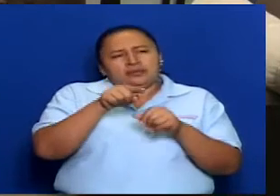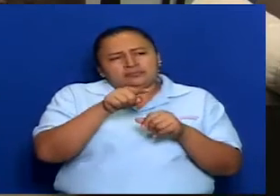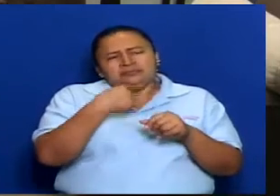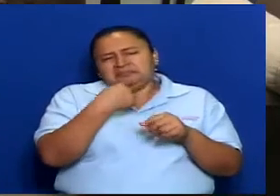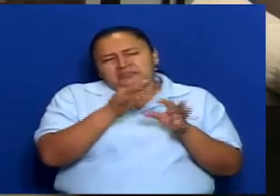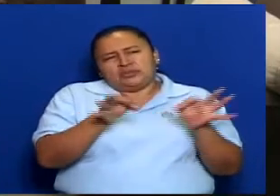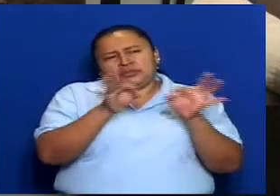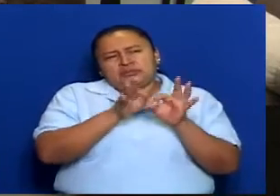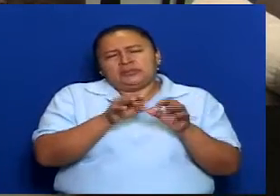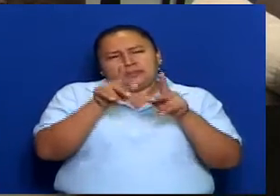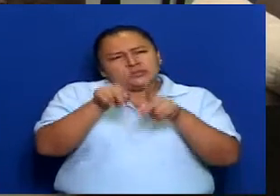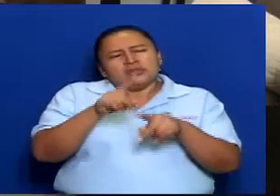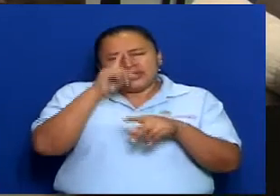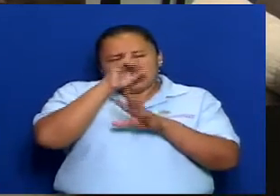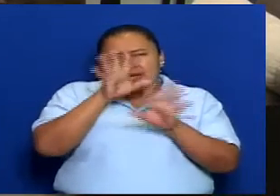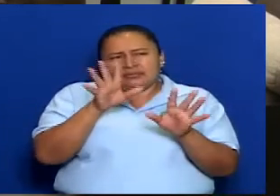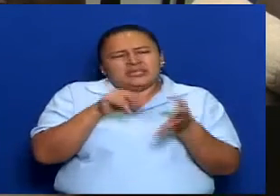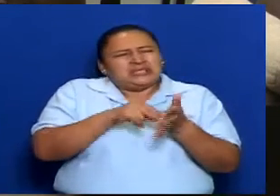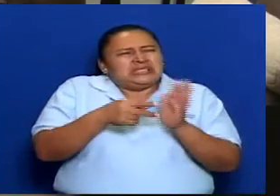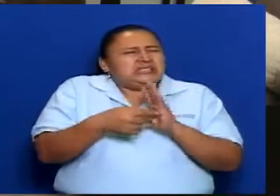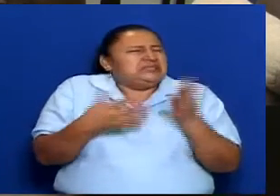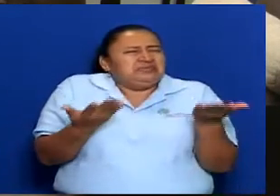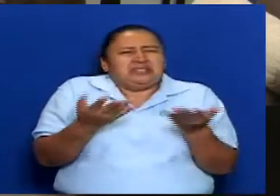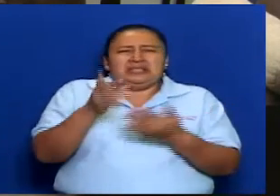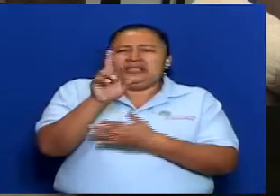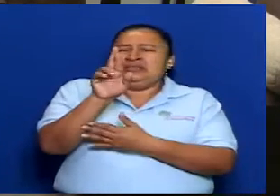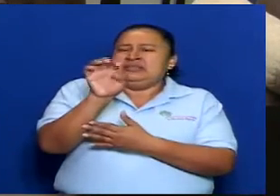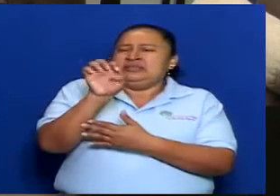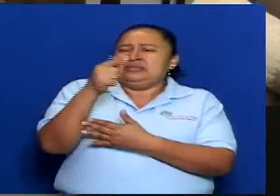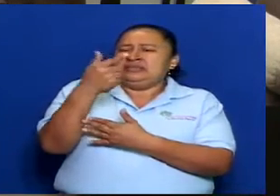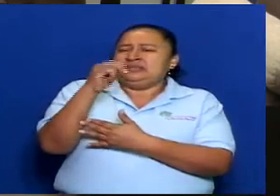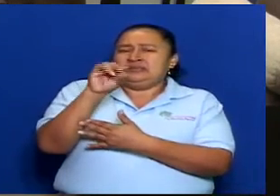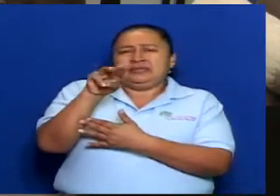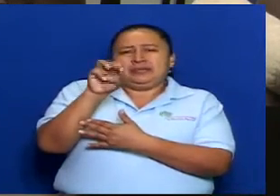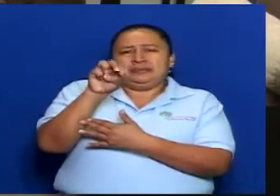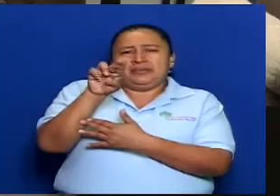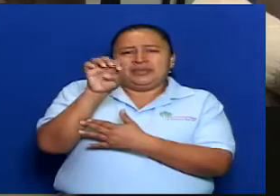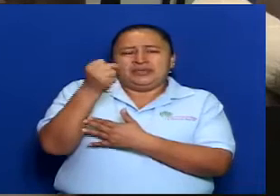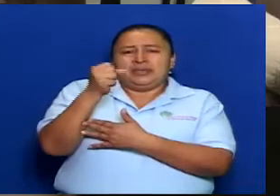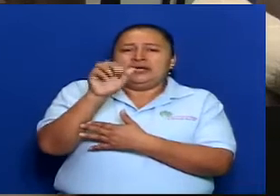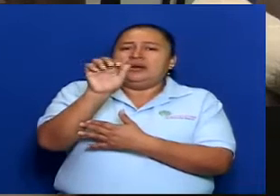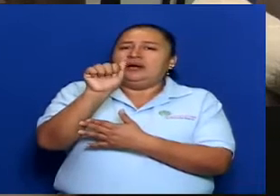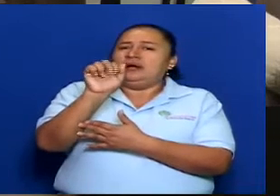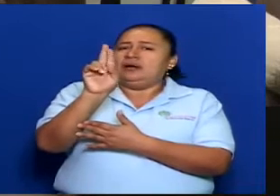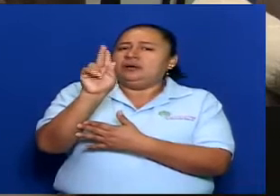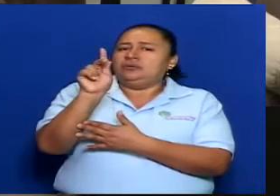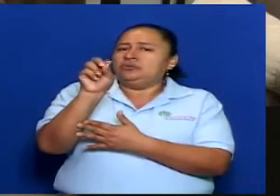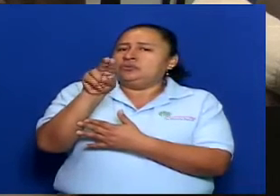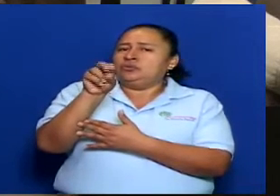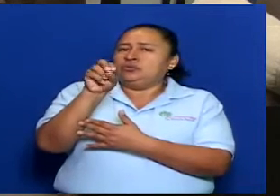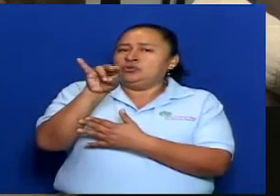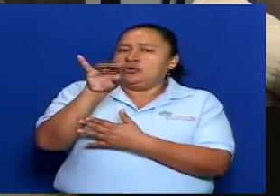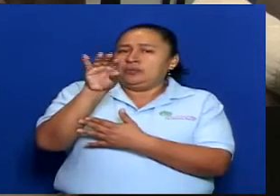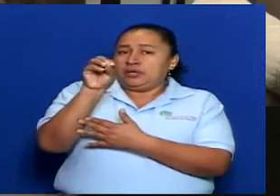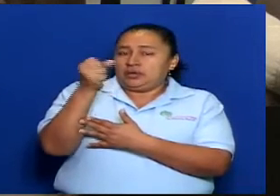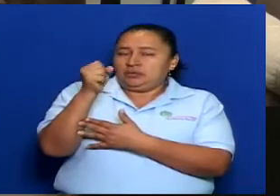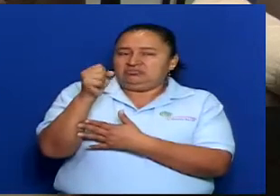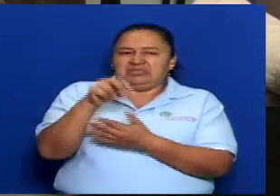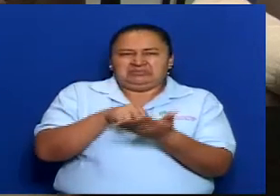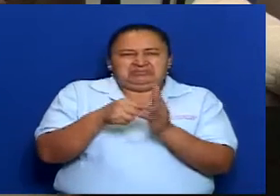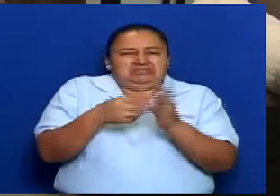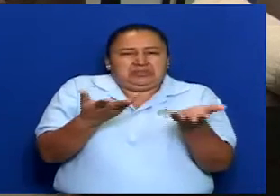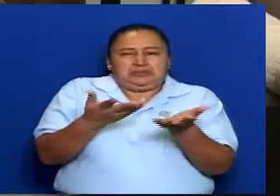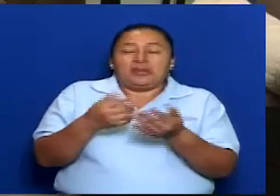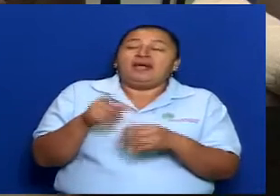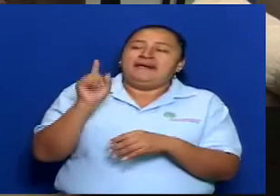clara, ¿a qué se refiere con regímenes autonómicos, diputada? Es que nosotros tenemos la ley 28, que